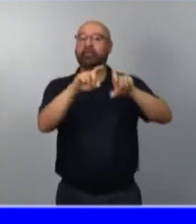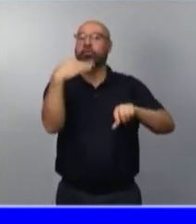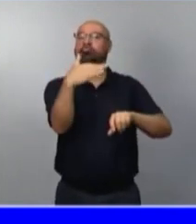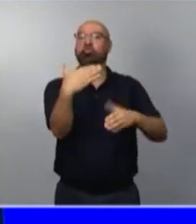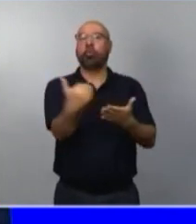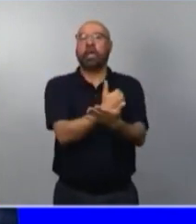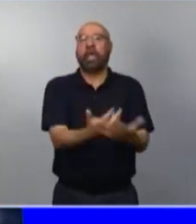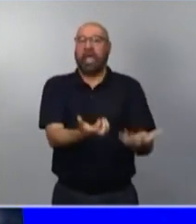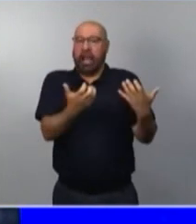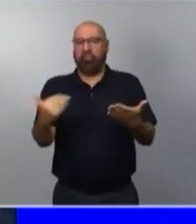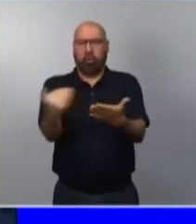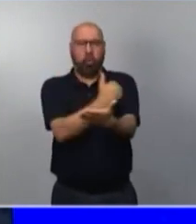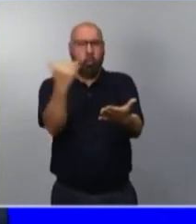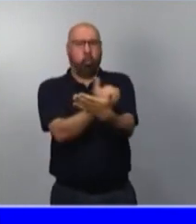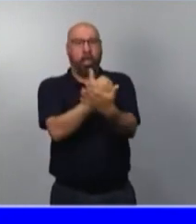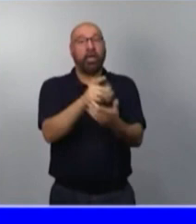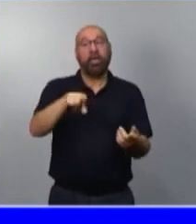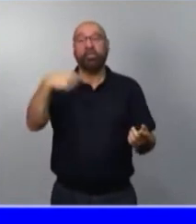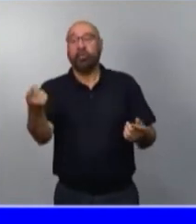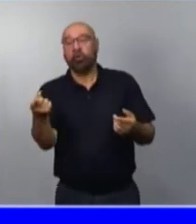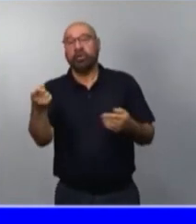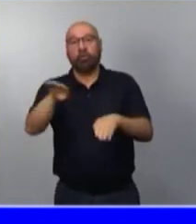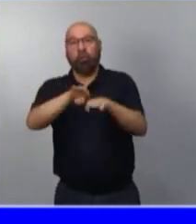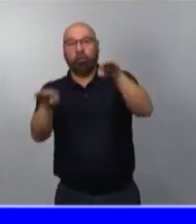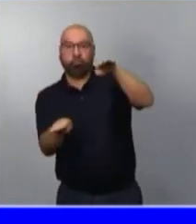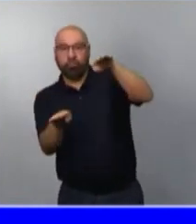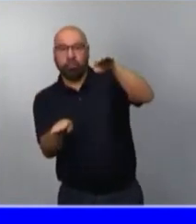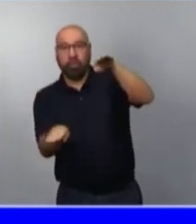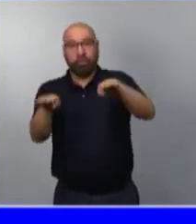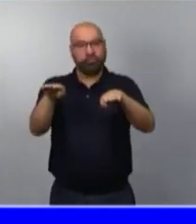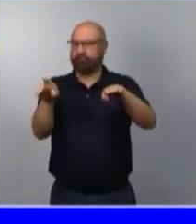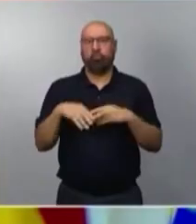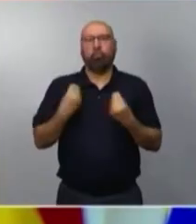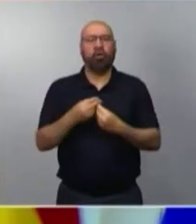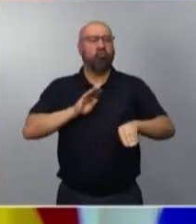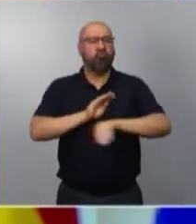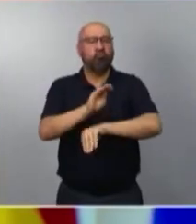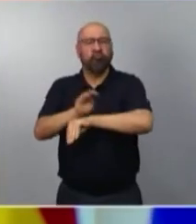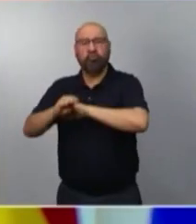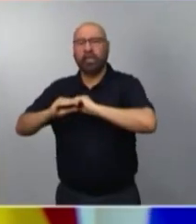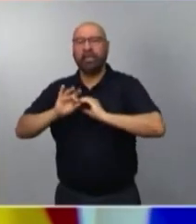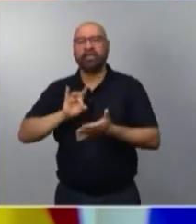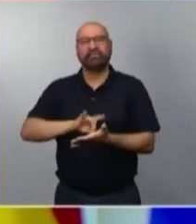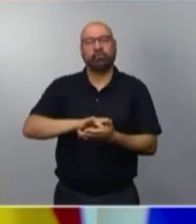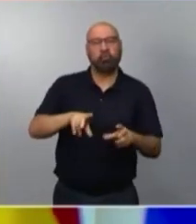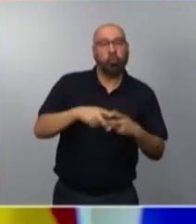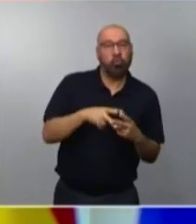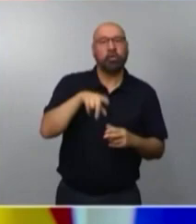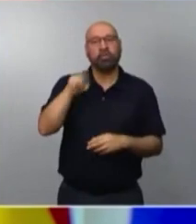servido para reducir la desigualdad o mejorar las oportunidades y las condiciones de vida de la gente de a pie y las transiciones